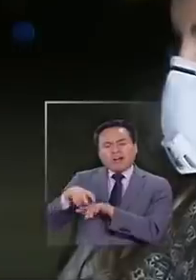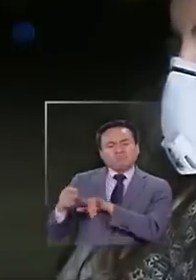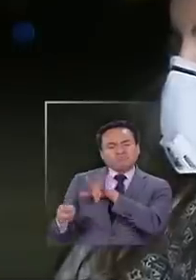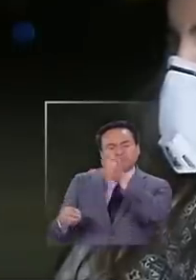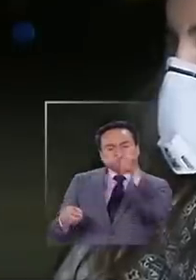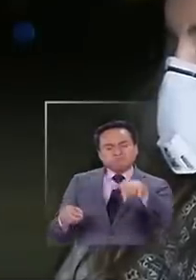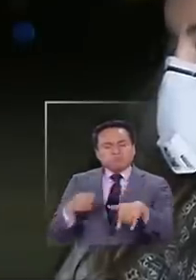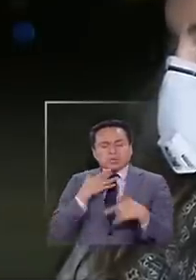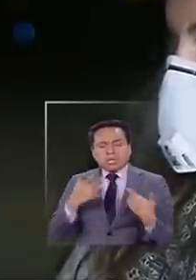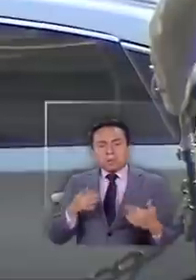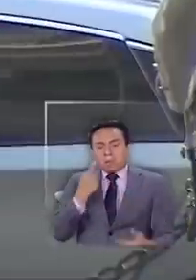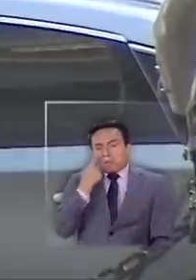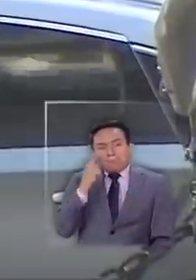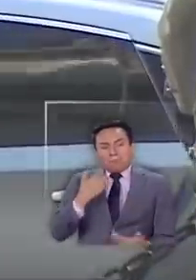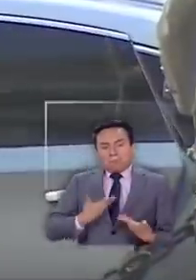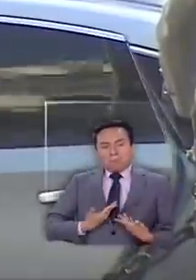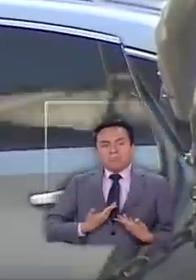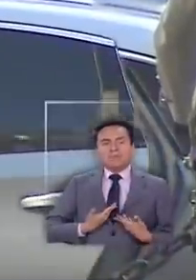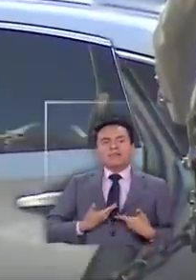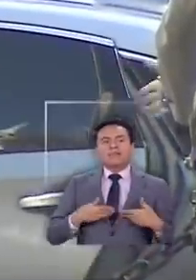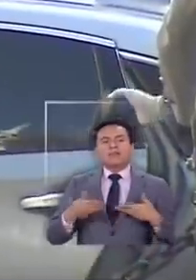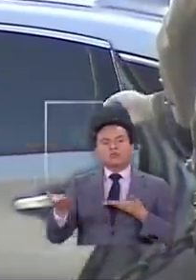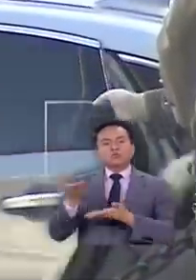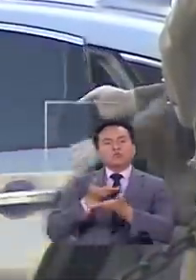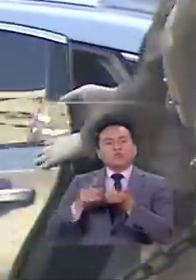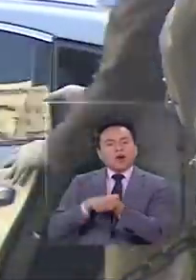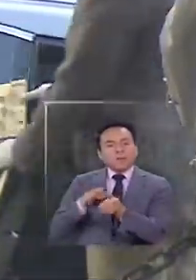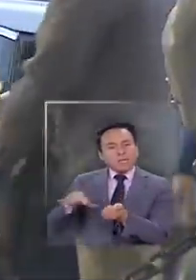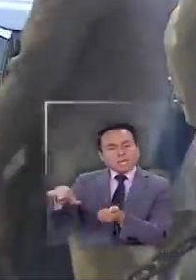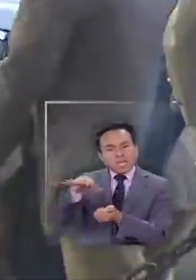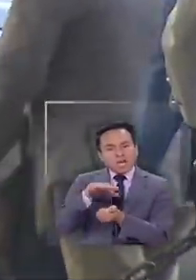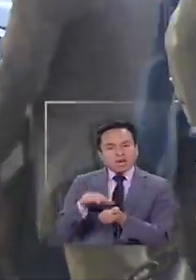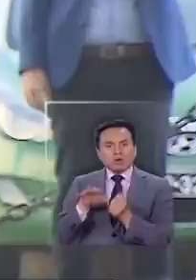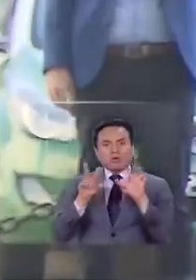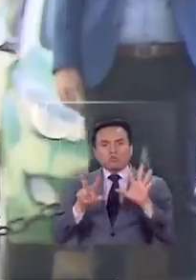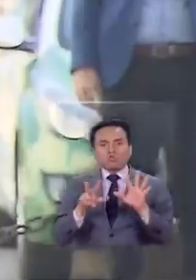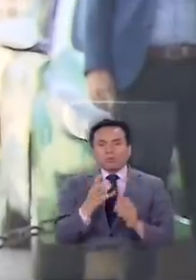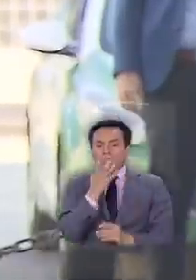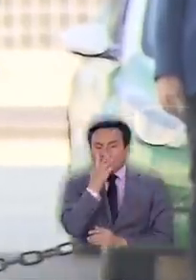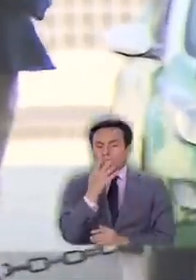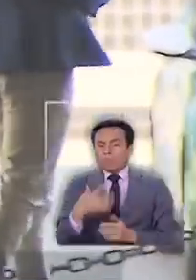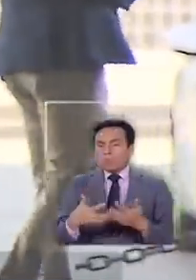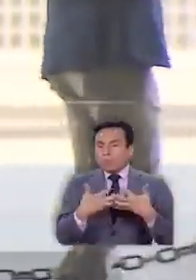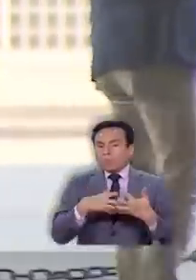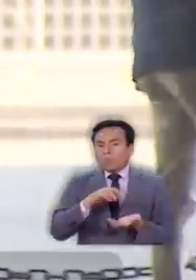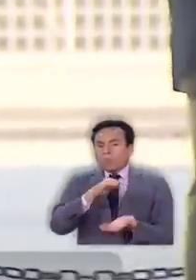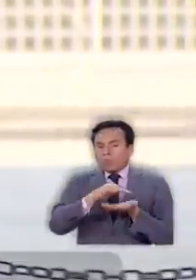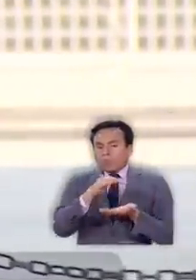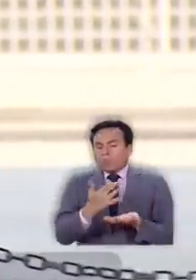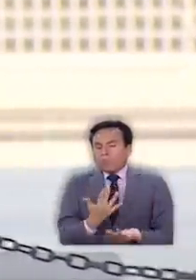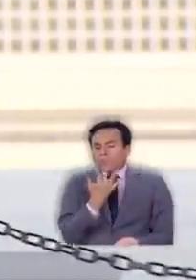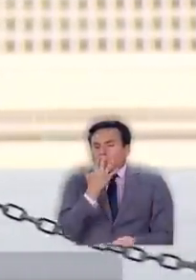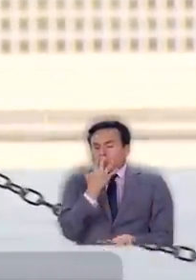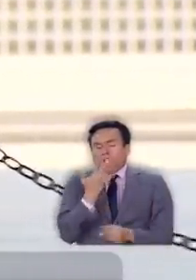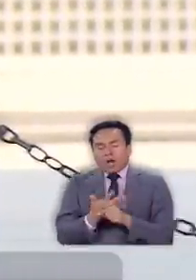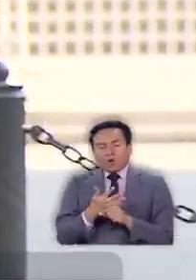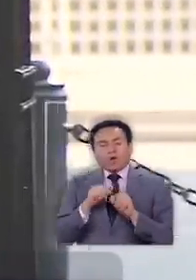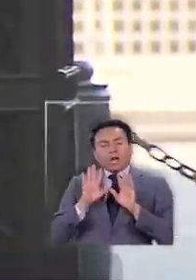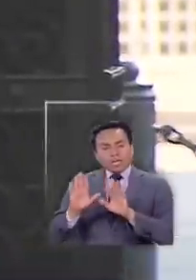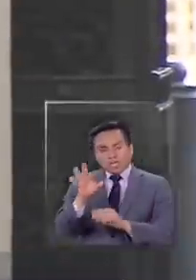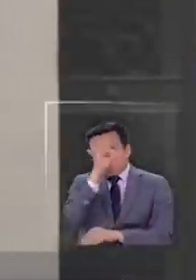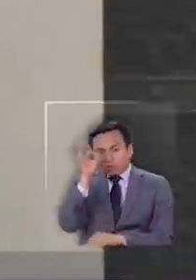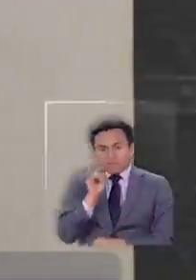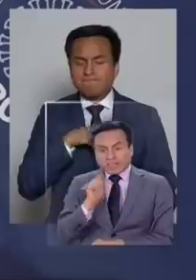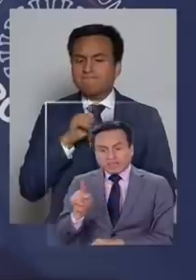yo no las conozco. En conjunto con su familia, a pesar de que había ocho respiradores disponibles en la red pública,